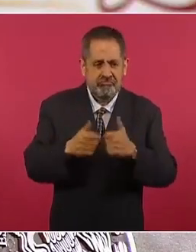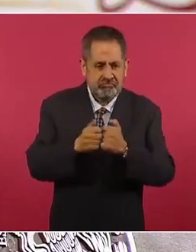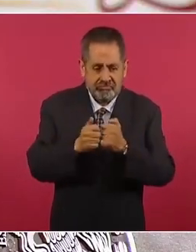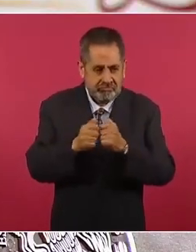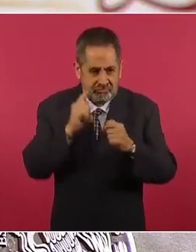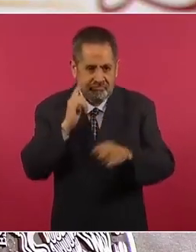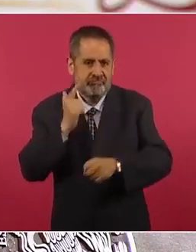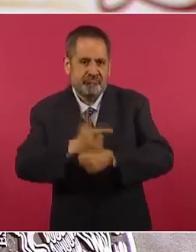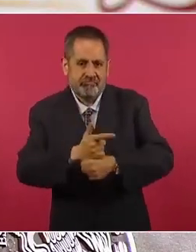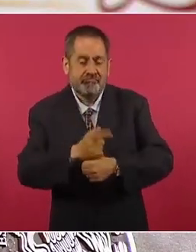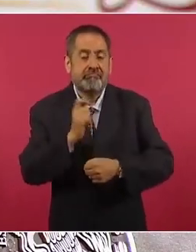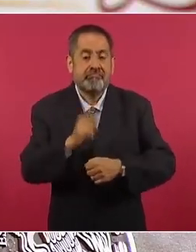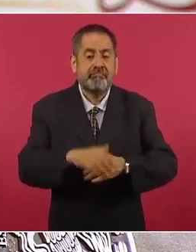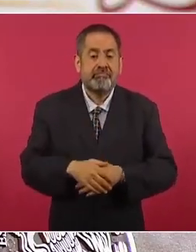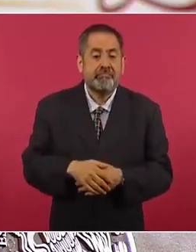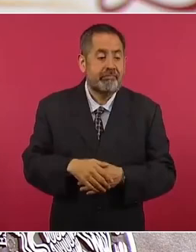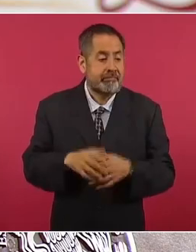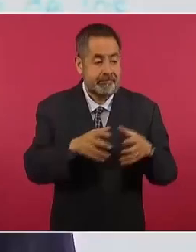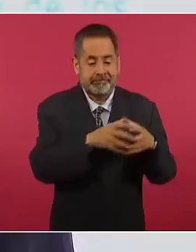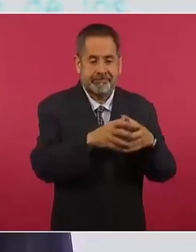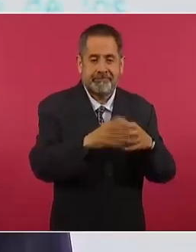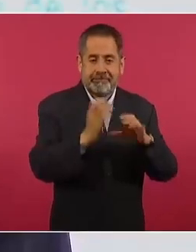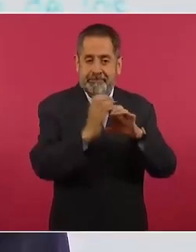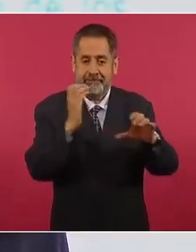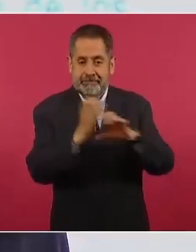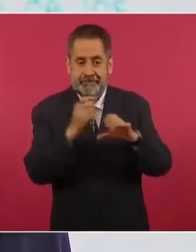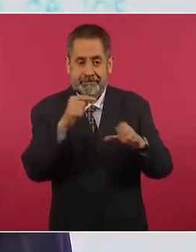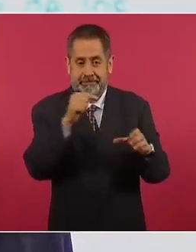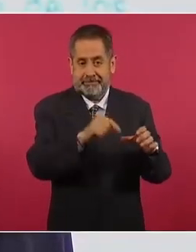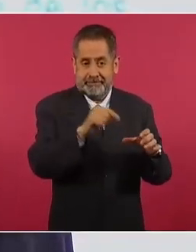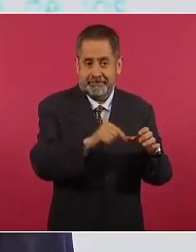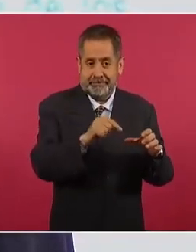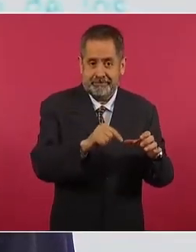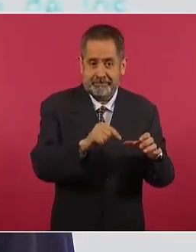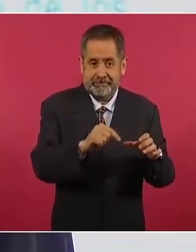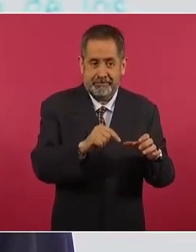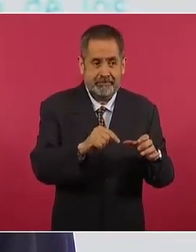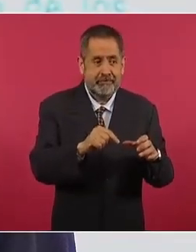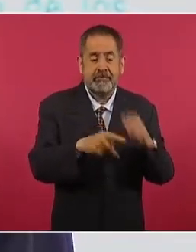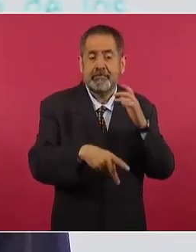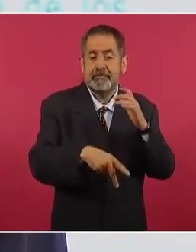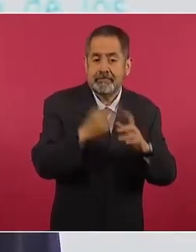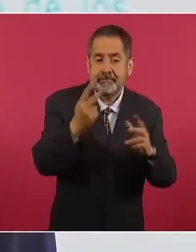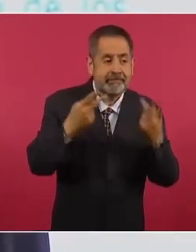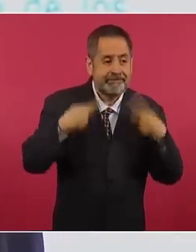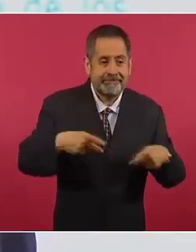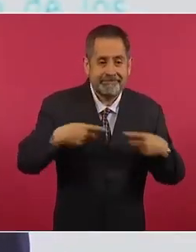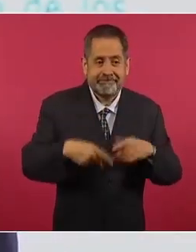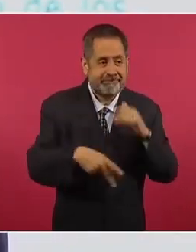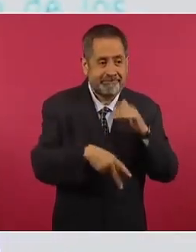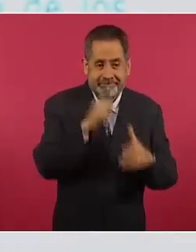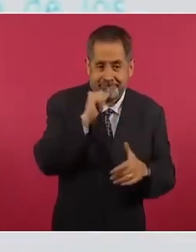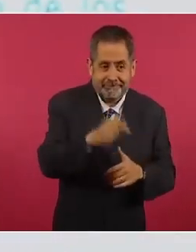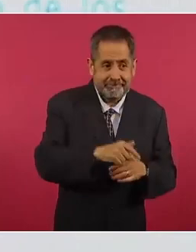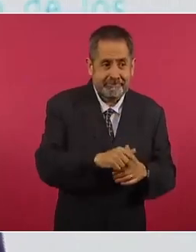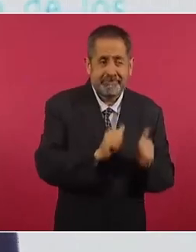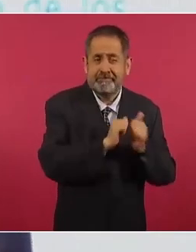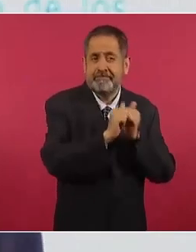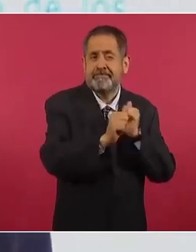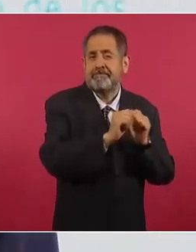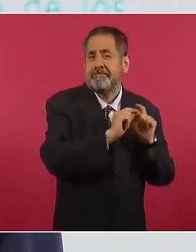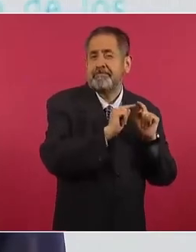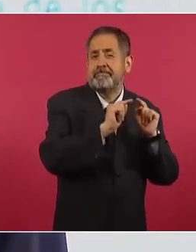acreditado, que el traslado del autobús Ecoter sin pasaje salió hacia el estado de